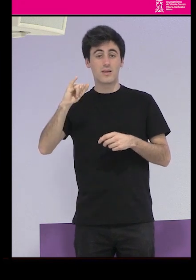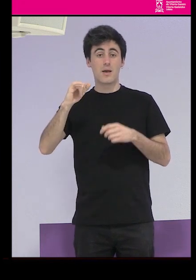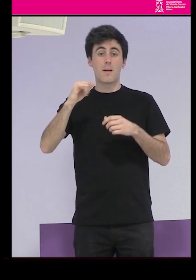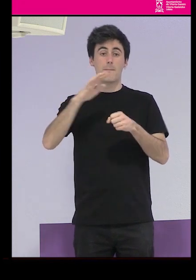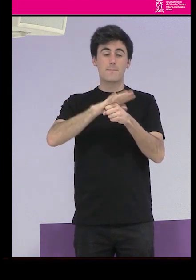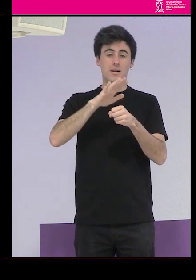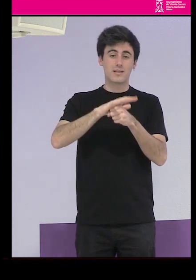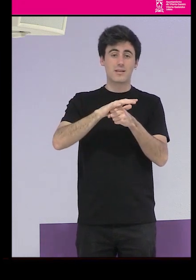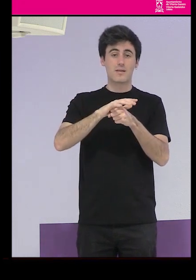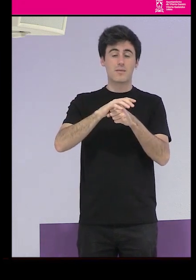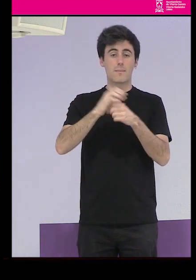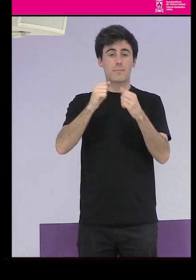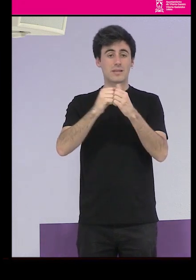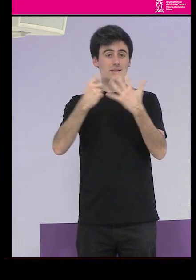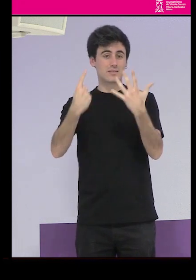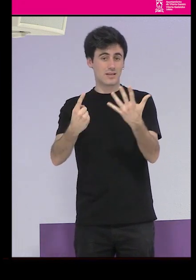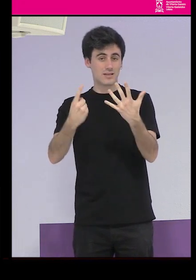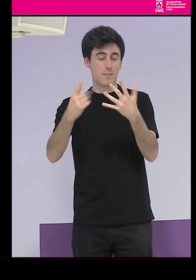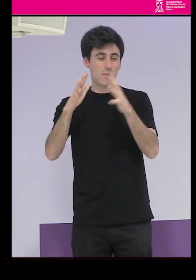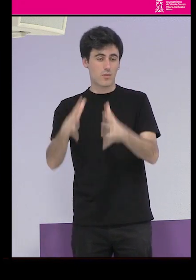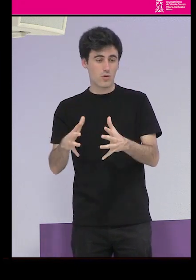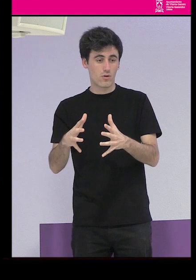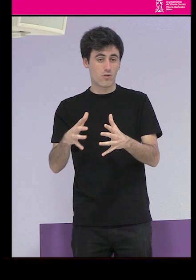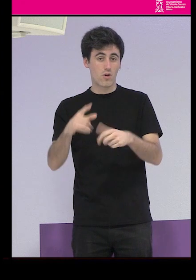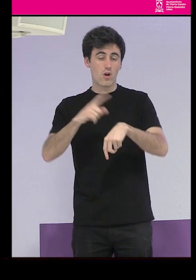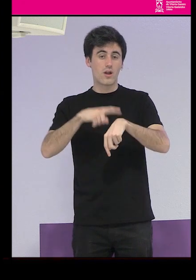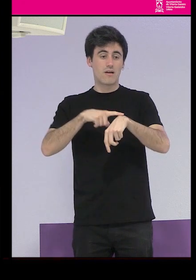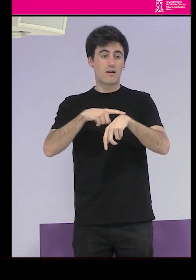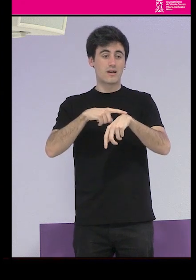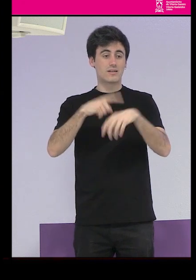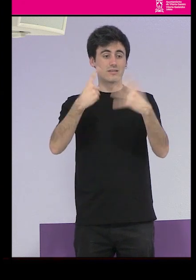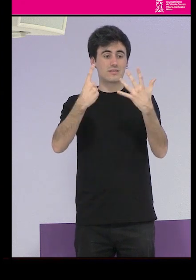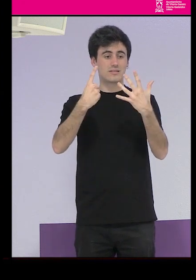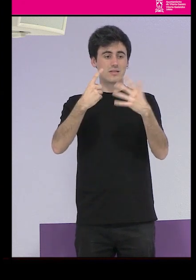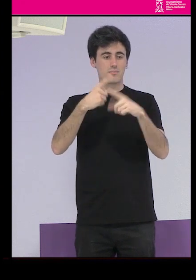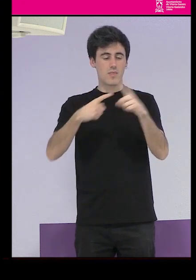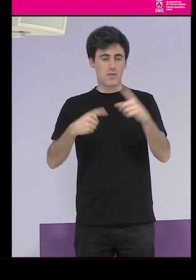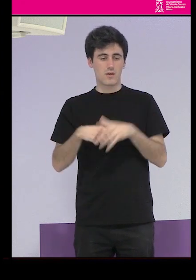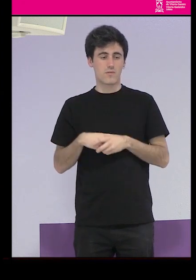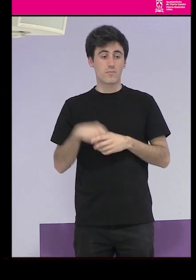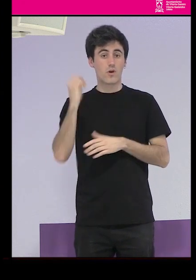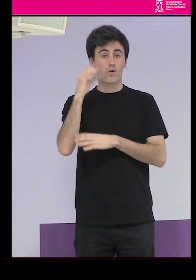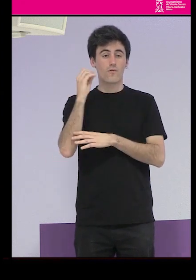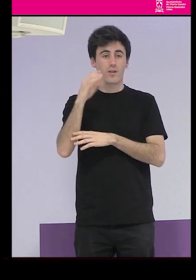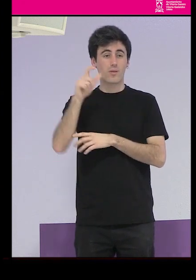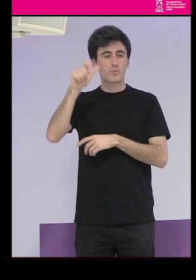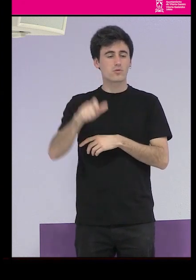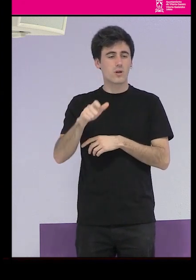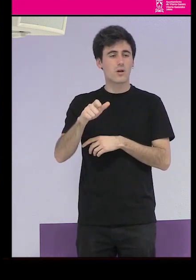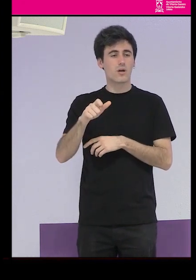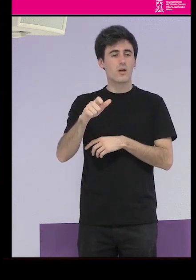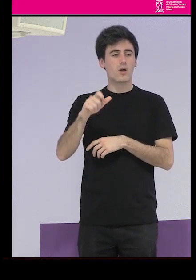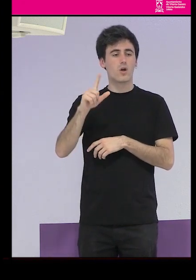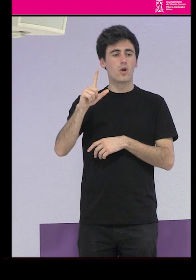las seis y media a las 18.30 la conferencia será impartida por Loila Mit